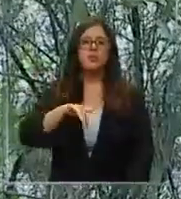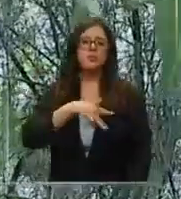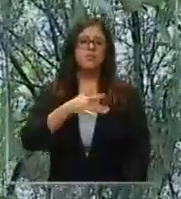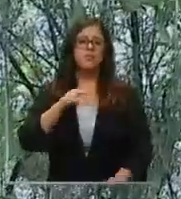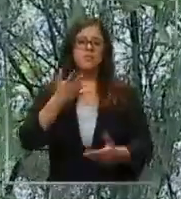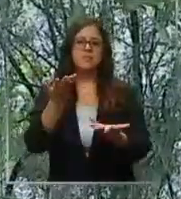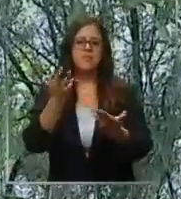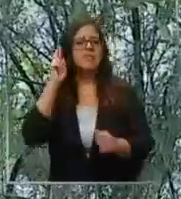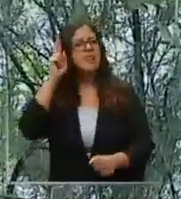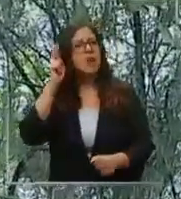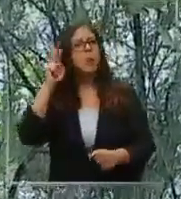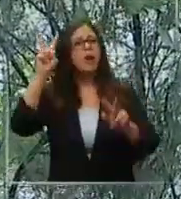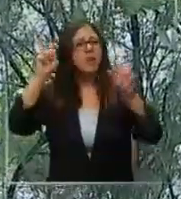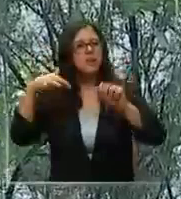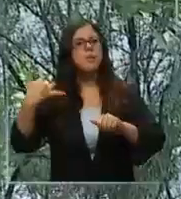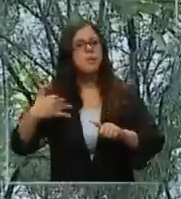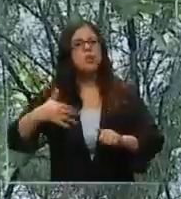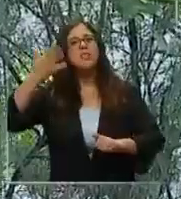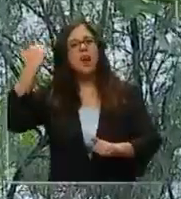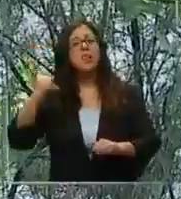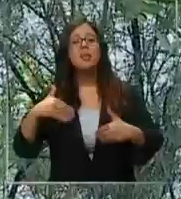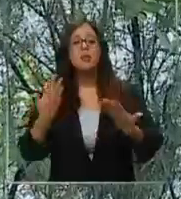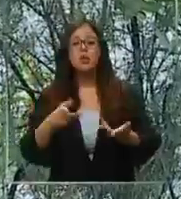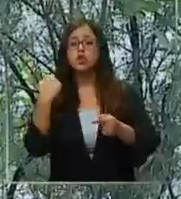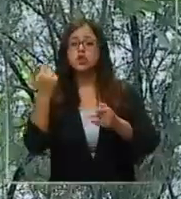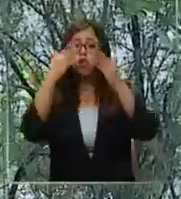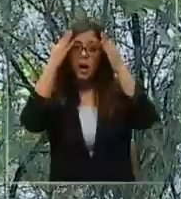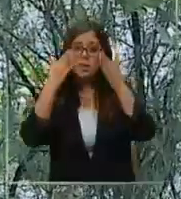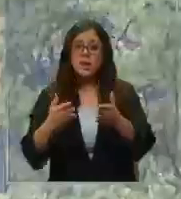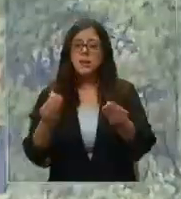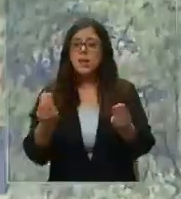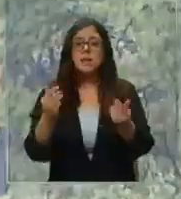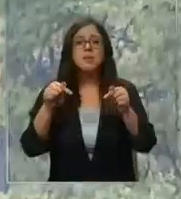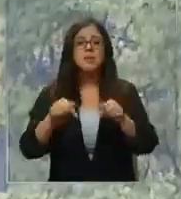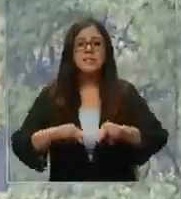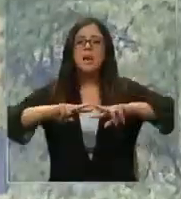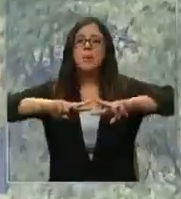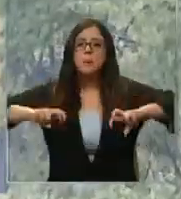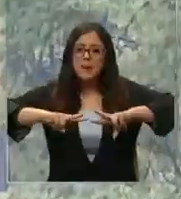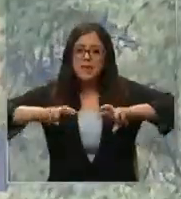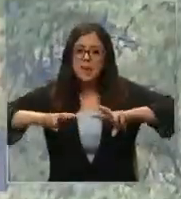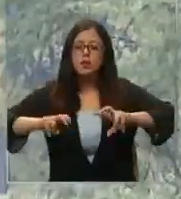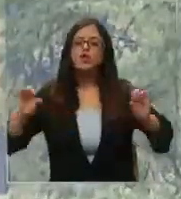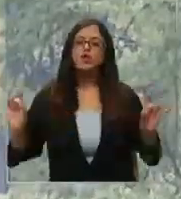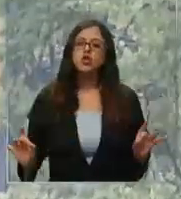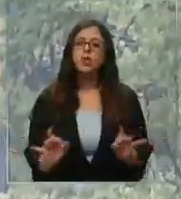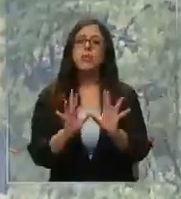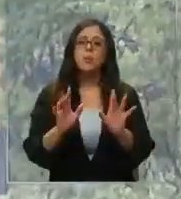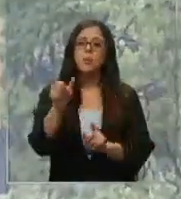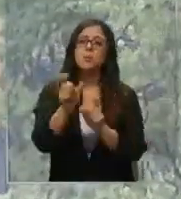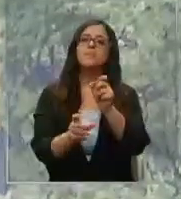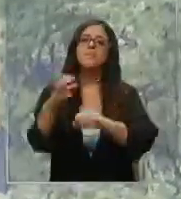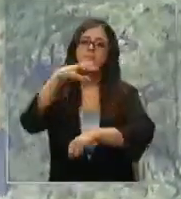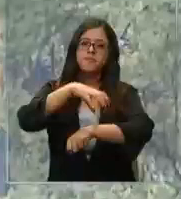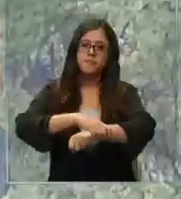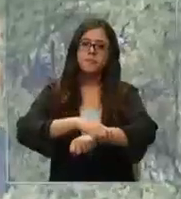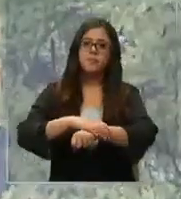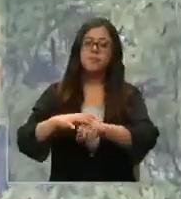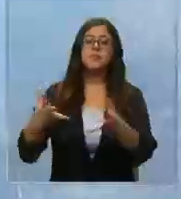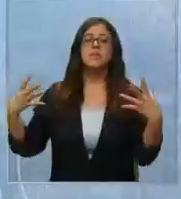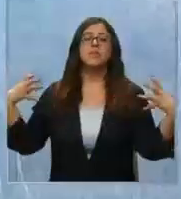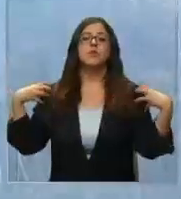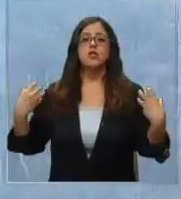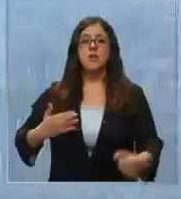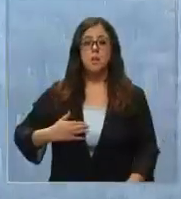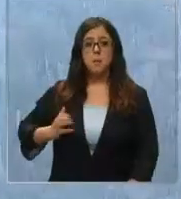casos bastante relevantes e importantes. Así que vamos a quedar atentos a ver cómo se va a desarrollar la investigación y también si es que en haber detenidos por parte de la brigada de homicidios que